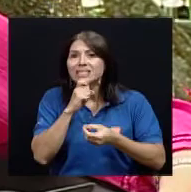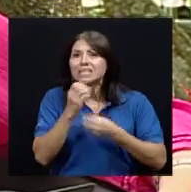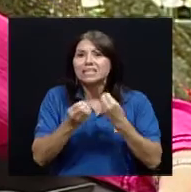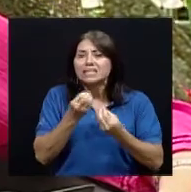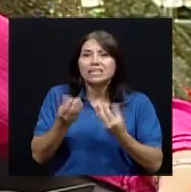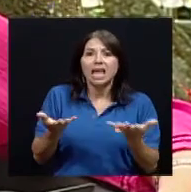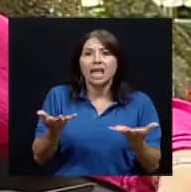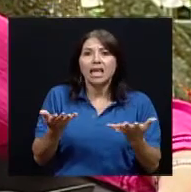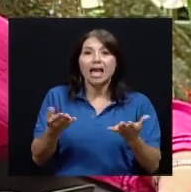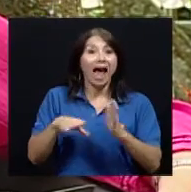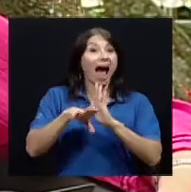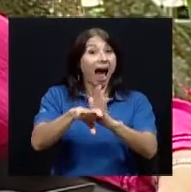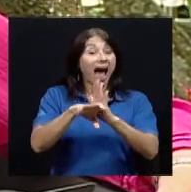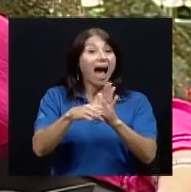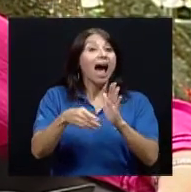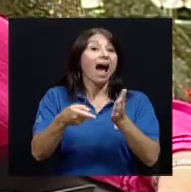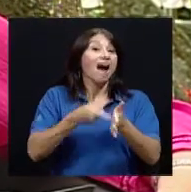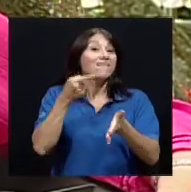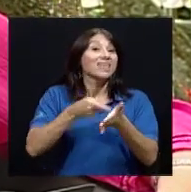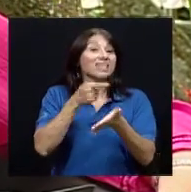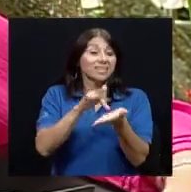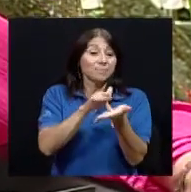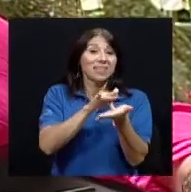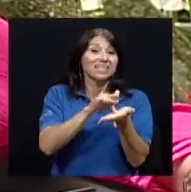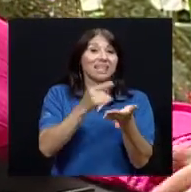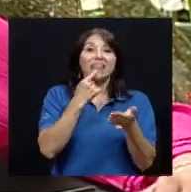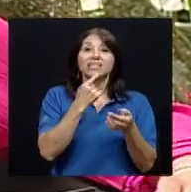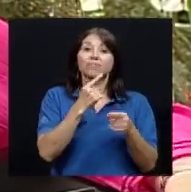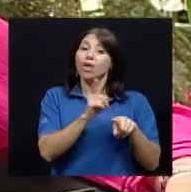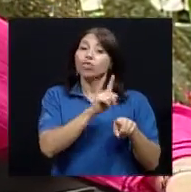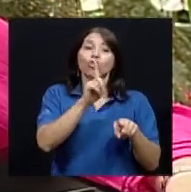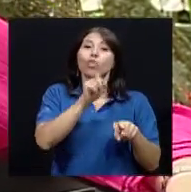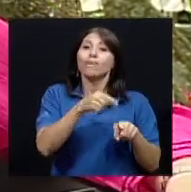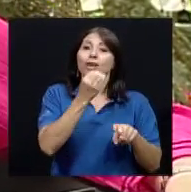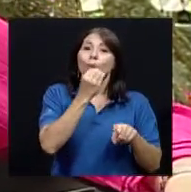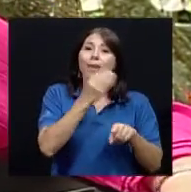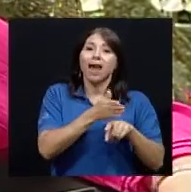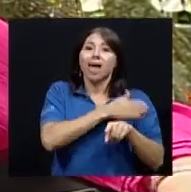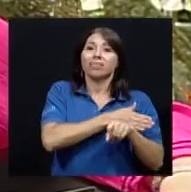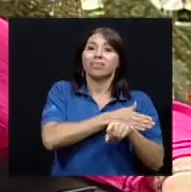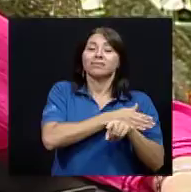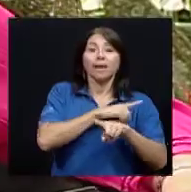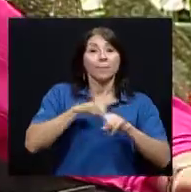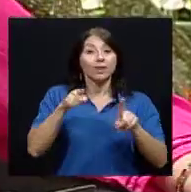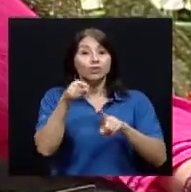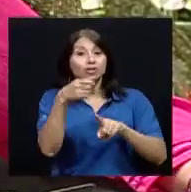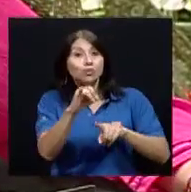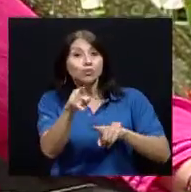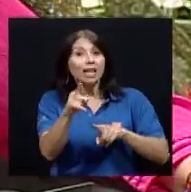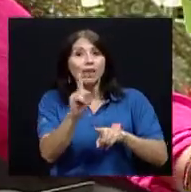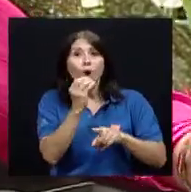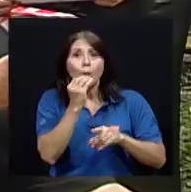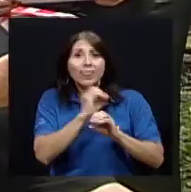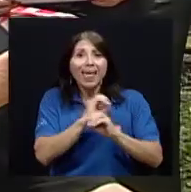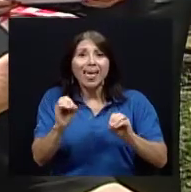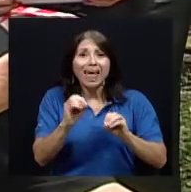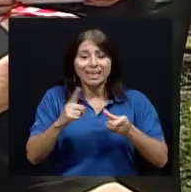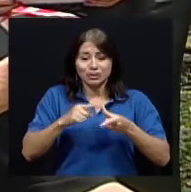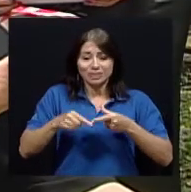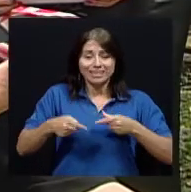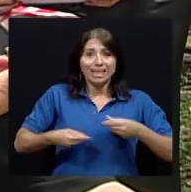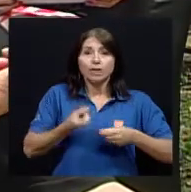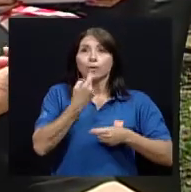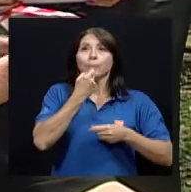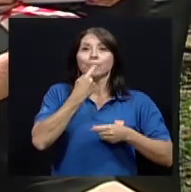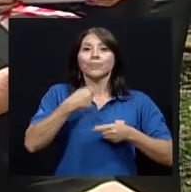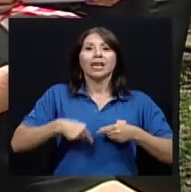antibióticos que dicen no se debe administrar con alimentos pero si usted se lo administra sin alimentos da una gastritis terrible ni modo preferimos que se